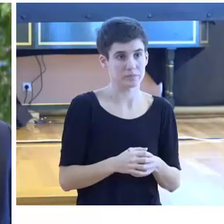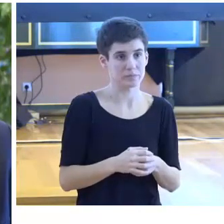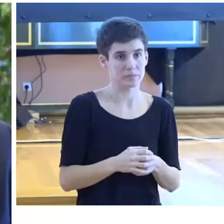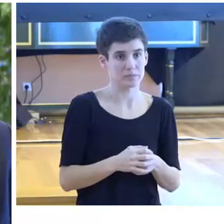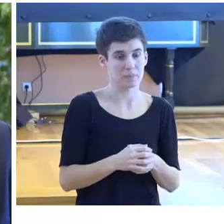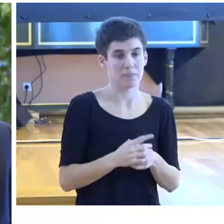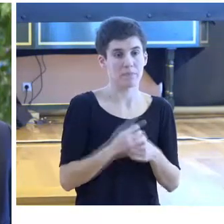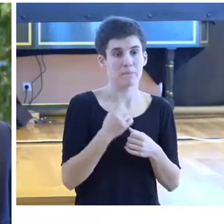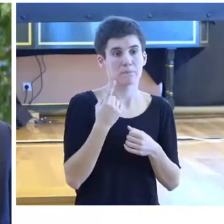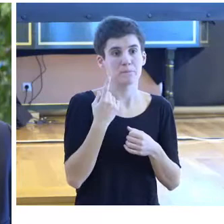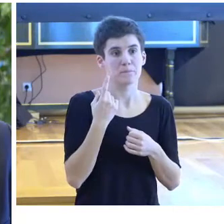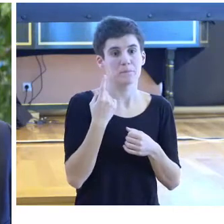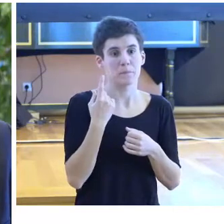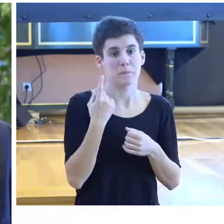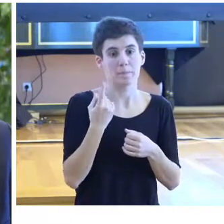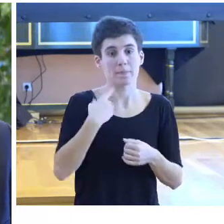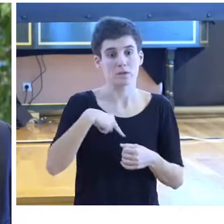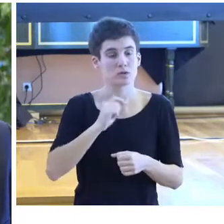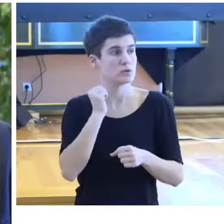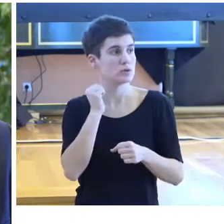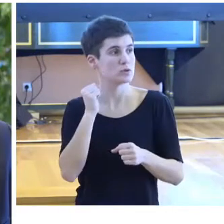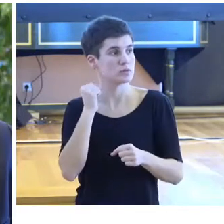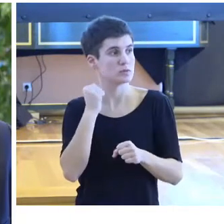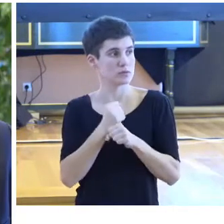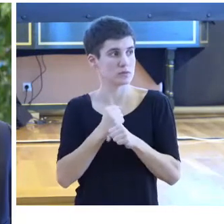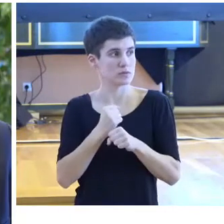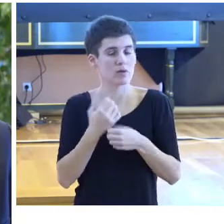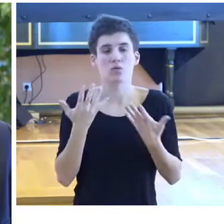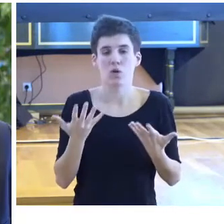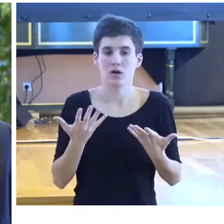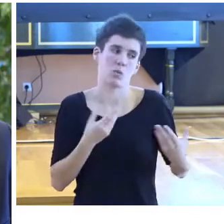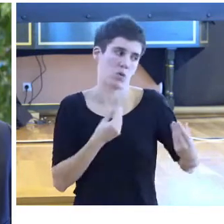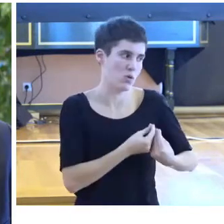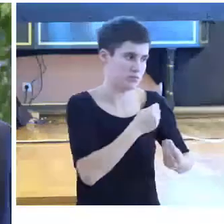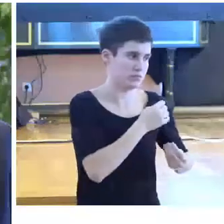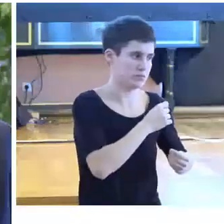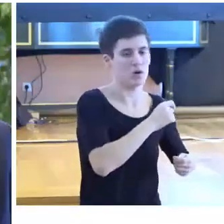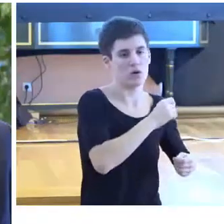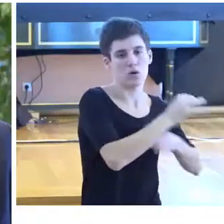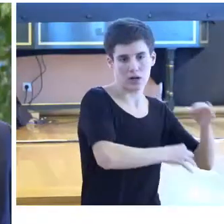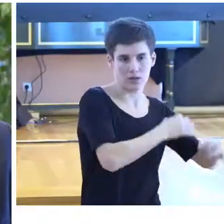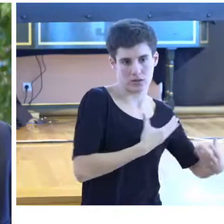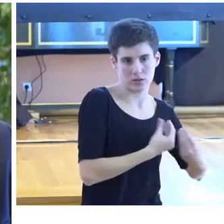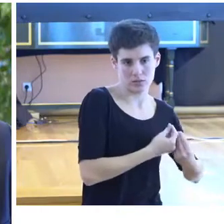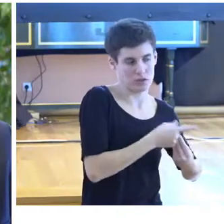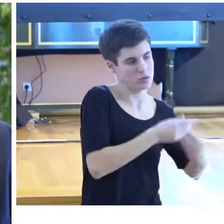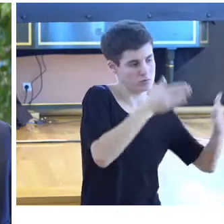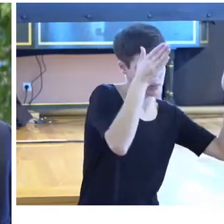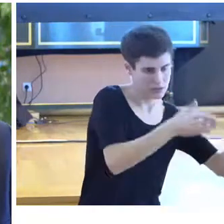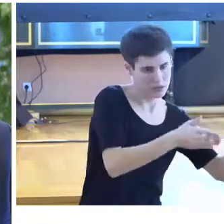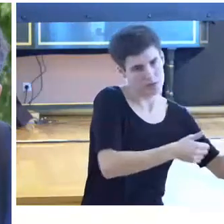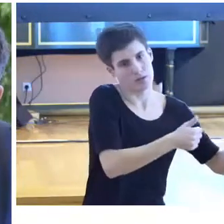de las tareas que hemos llevado a cabo, junto con otras organizaciones que trabajan más directamente el tema de